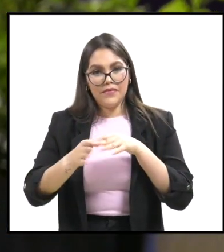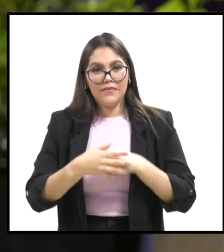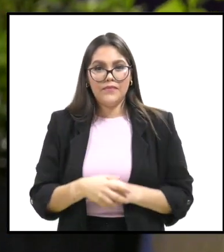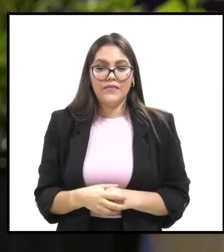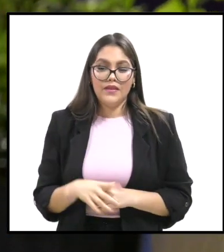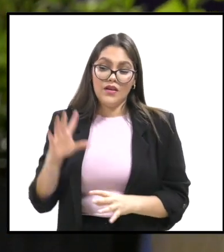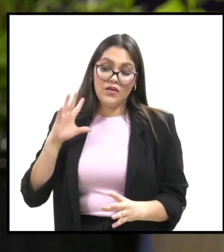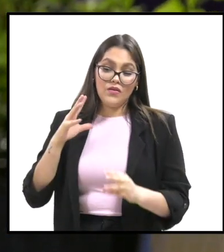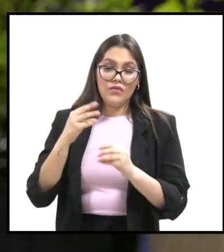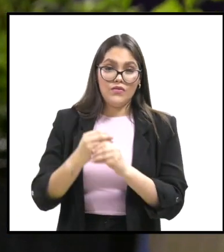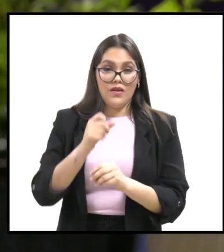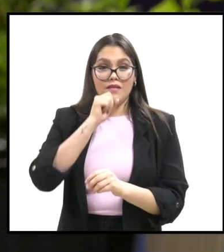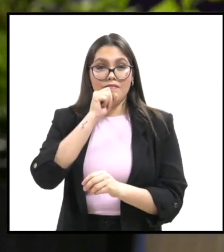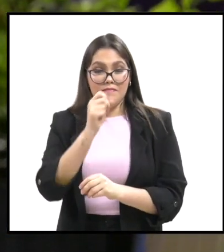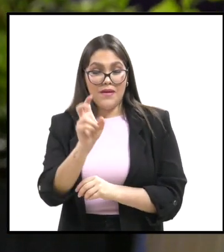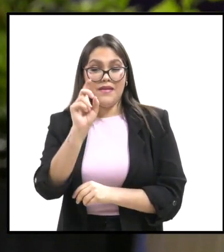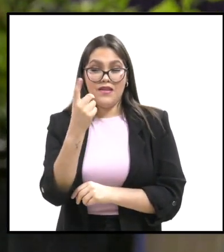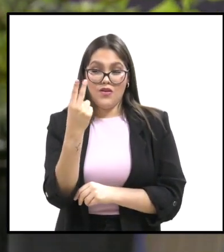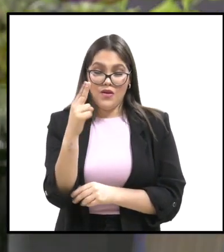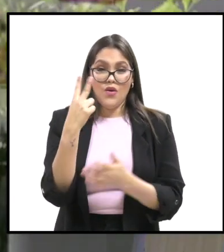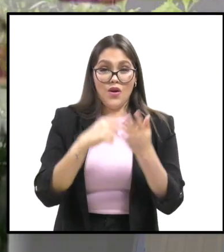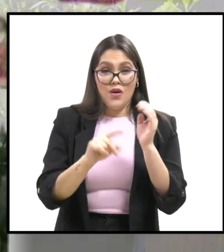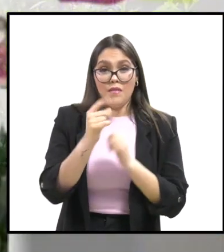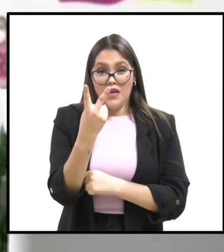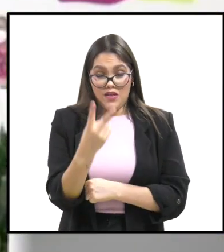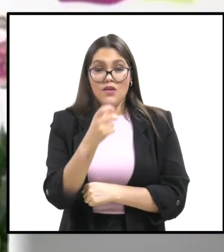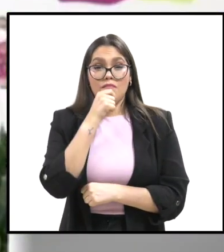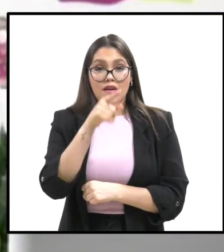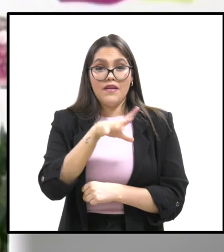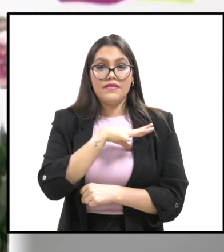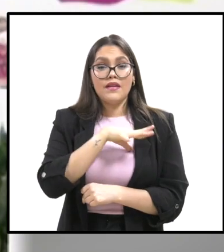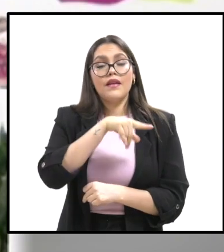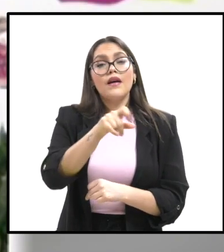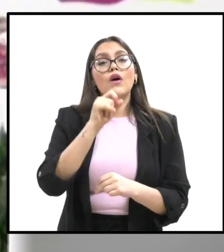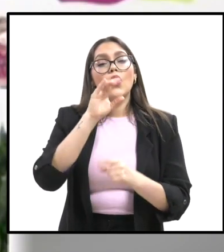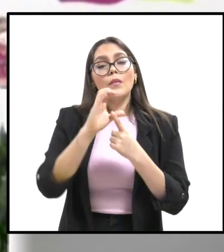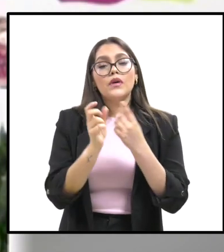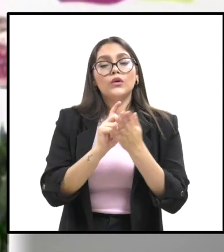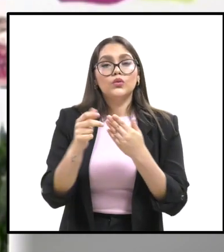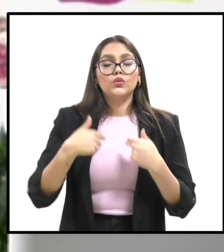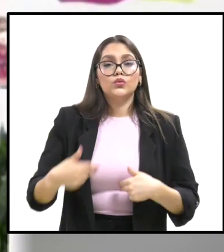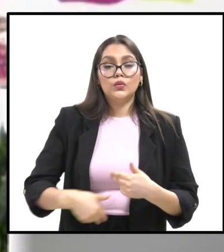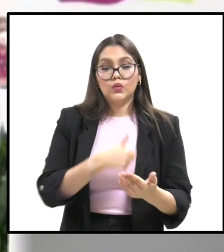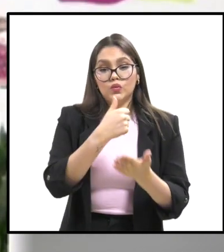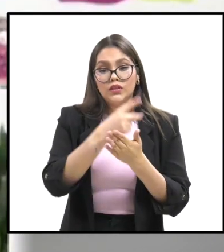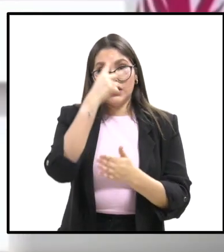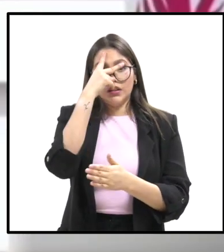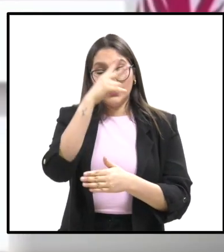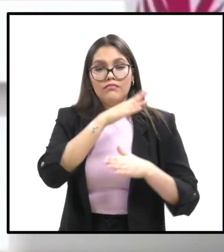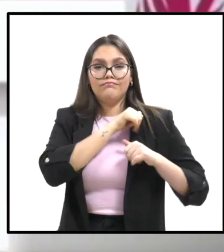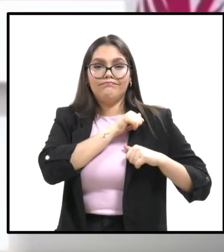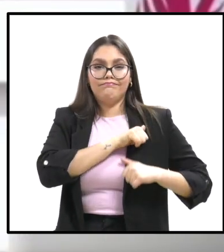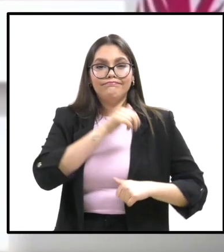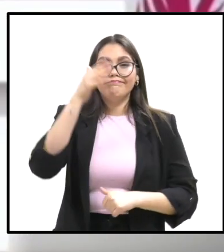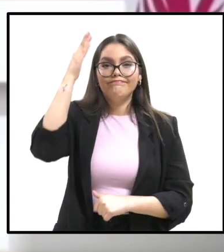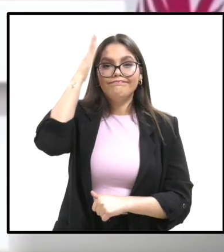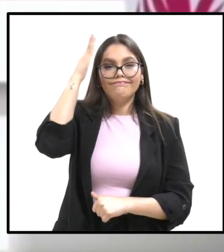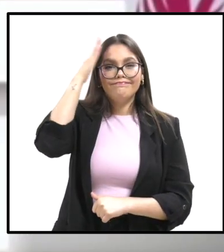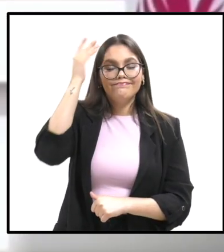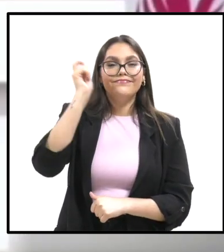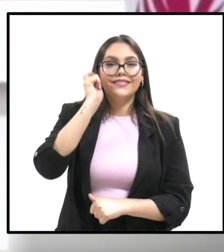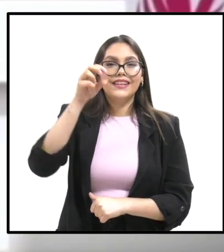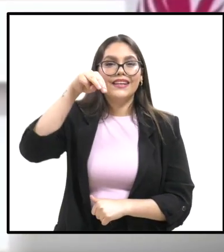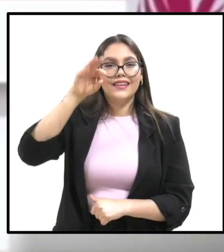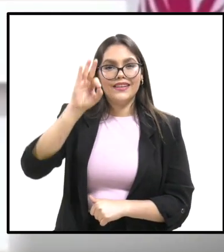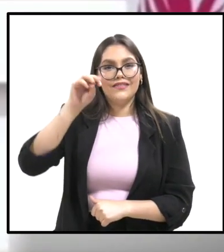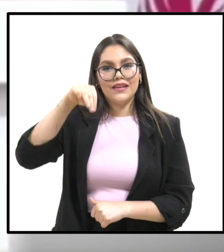Hasta el 30 de noviembre, fecha en que terminó su periodo, la Comisión de Derechos Humanos de la Ciudad de México lideró la Federación